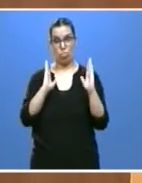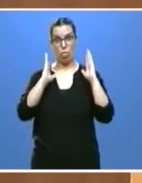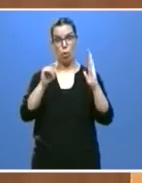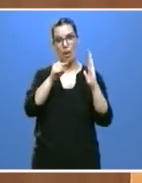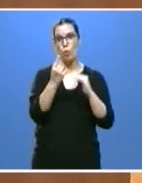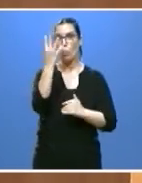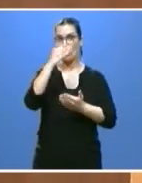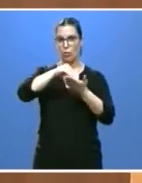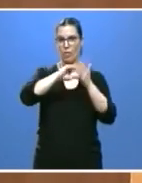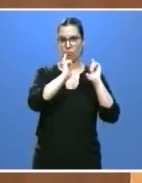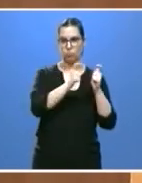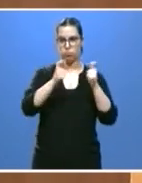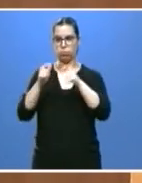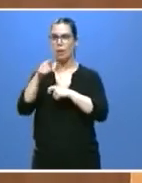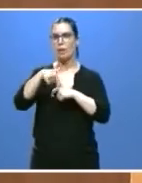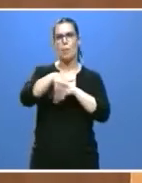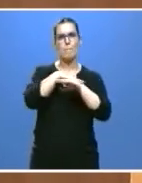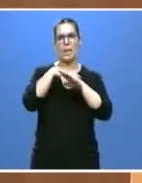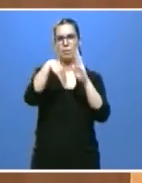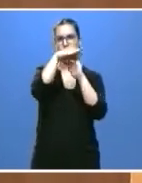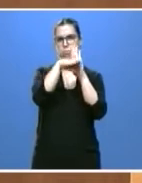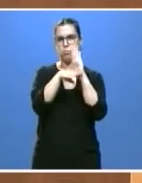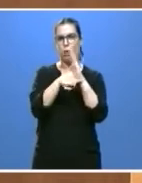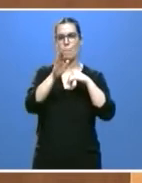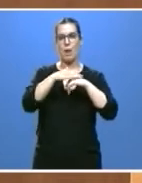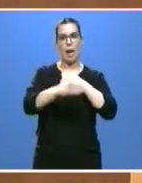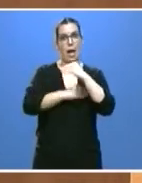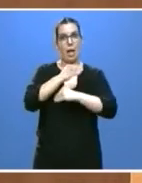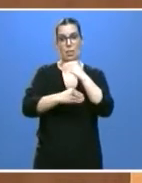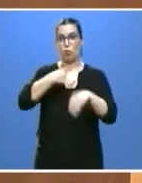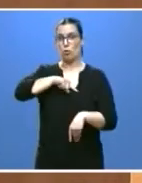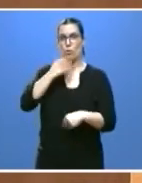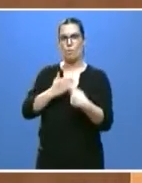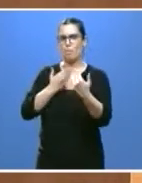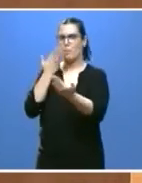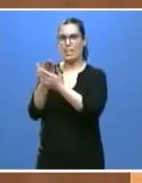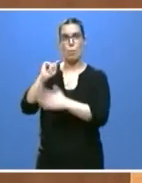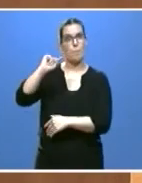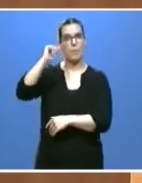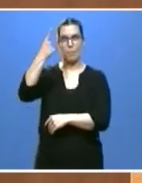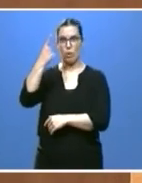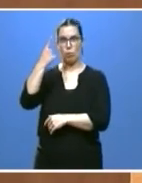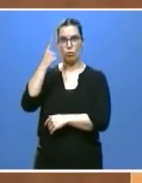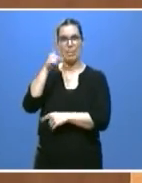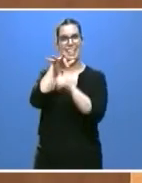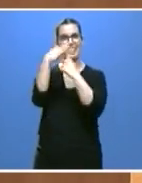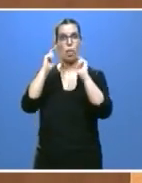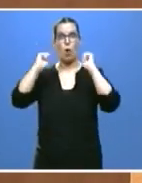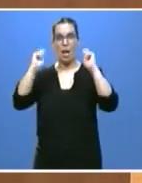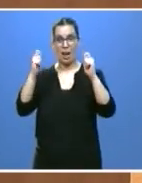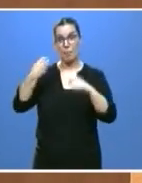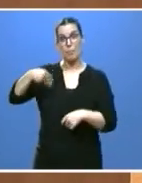actuar durante el estado de alarma que fuimos de los primeros en solicitar, anticipándonos a la propia